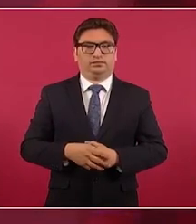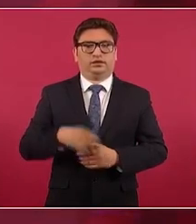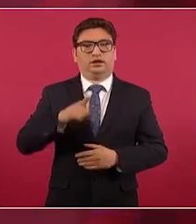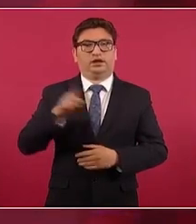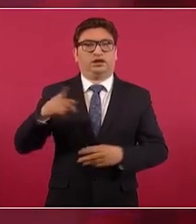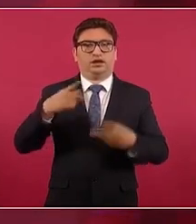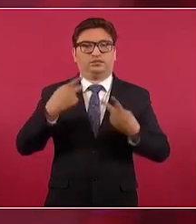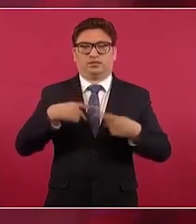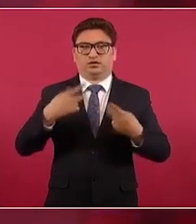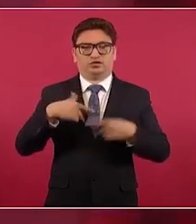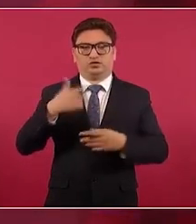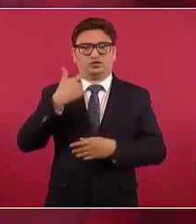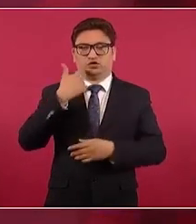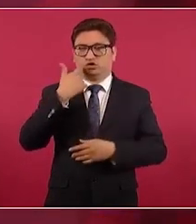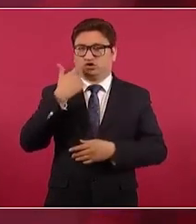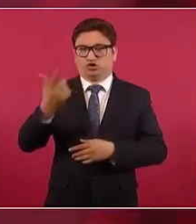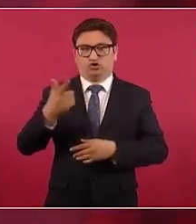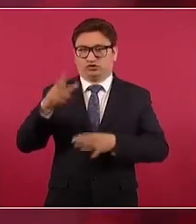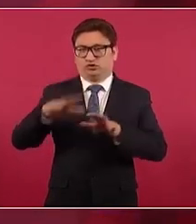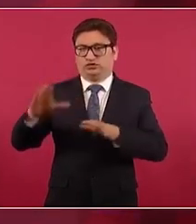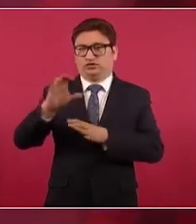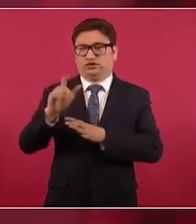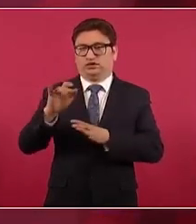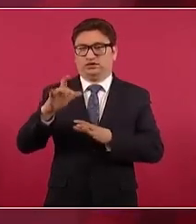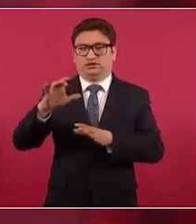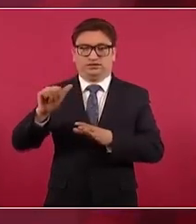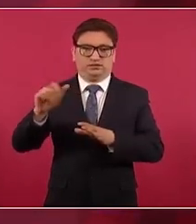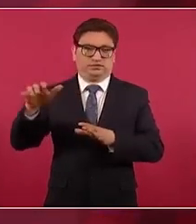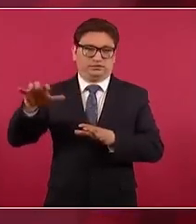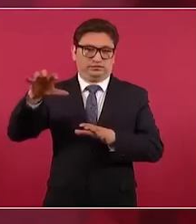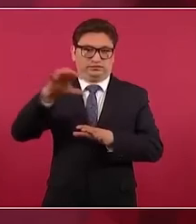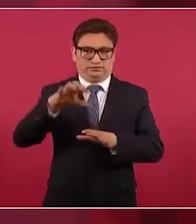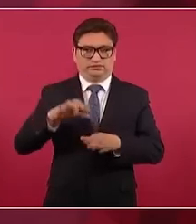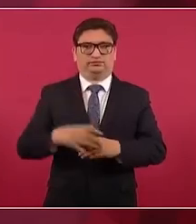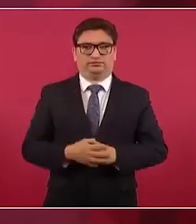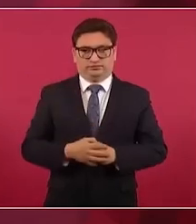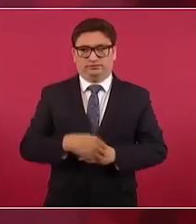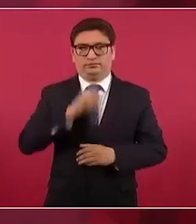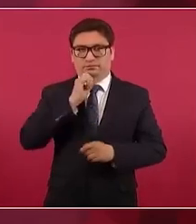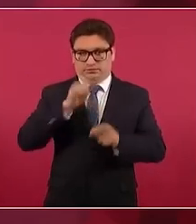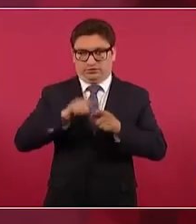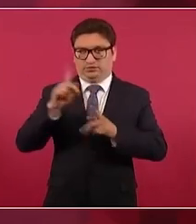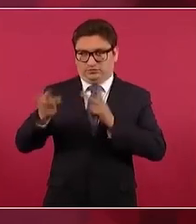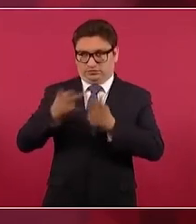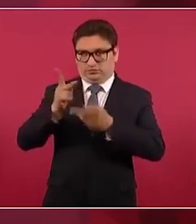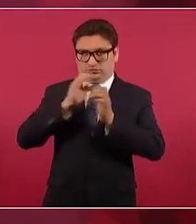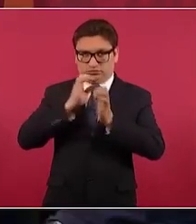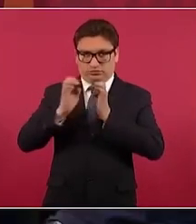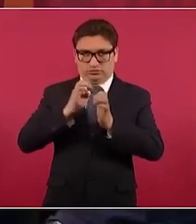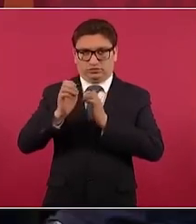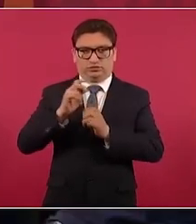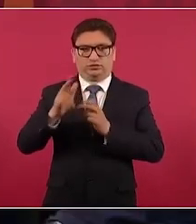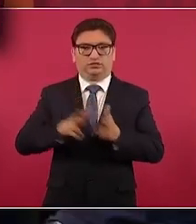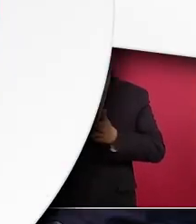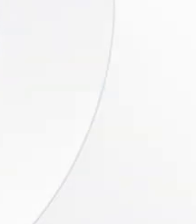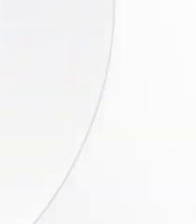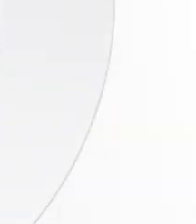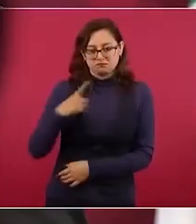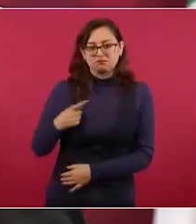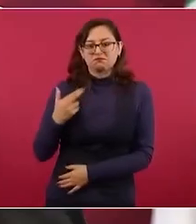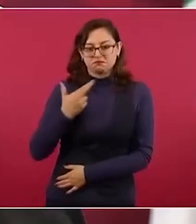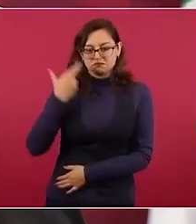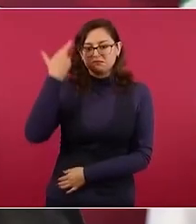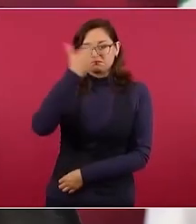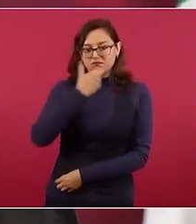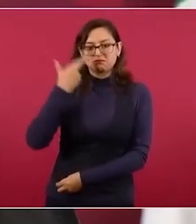destruyendo los de Calica y que en la misma encuesta se les preguntó por el Tren Maya y si quieren el